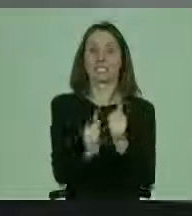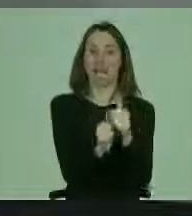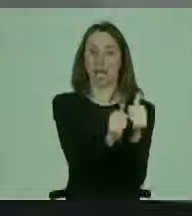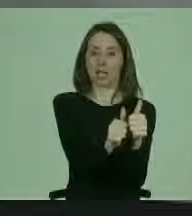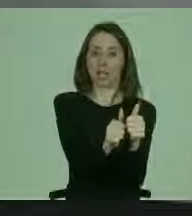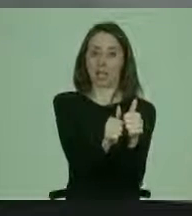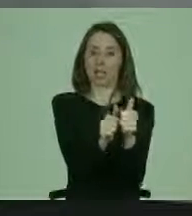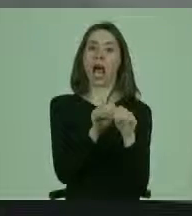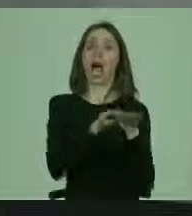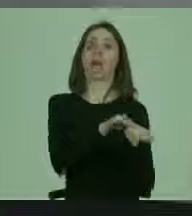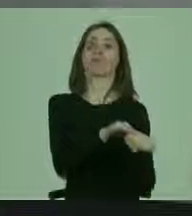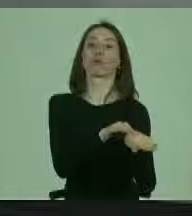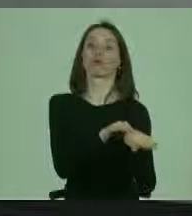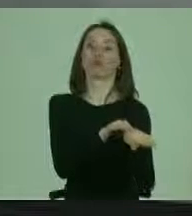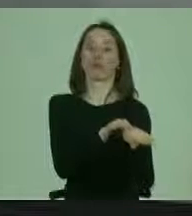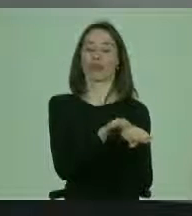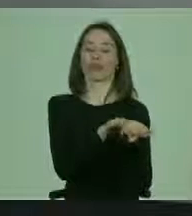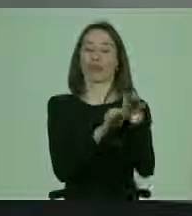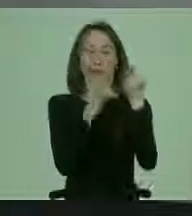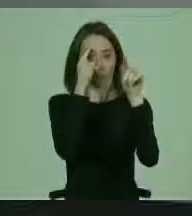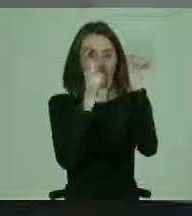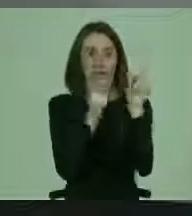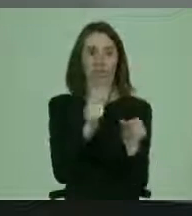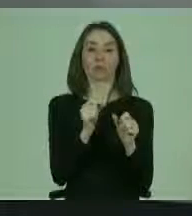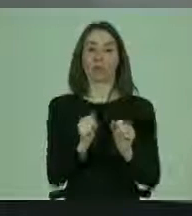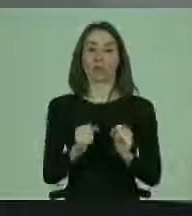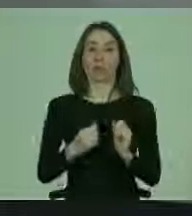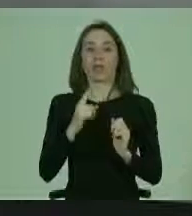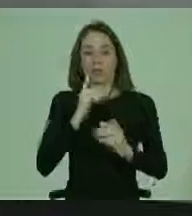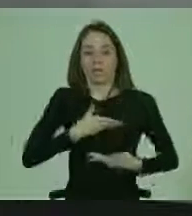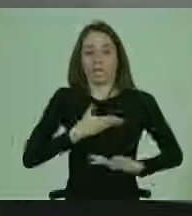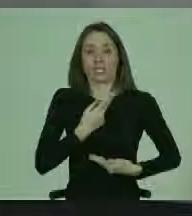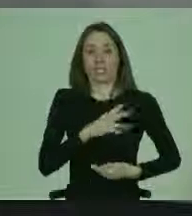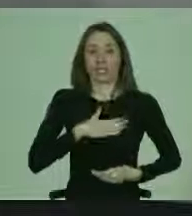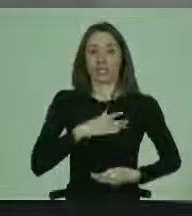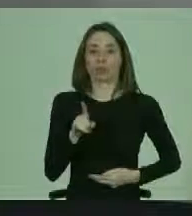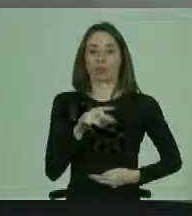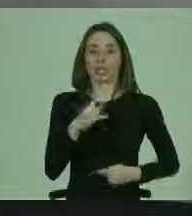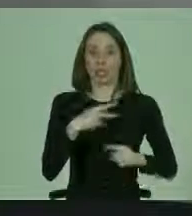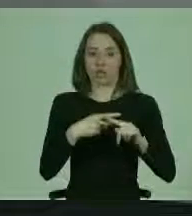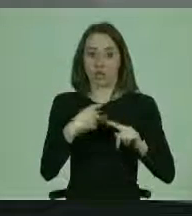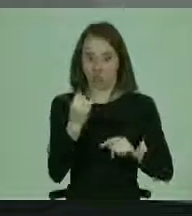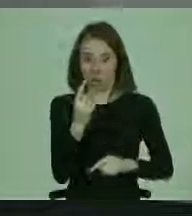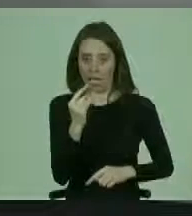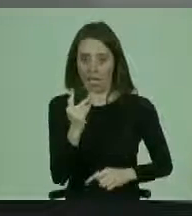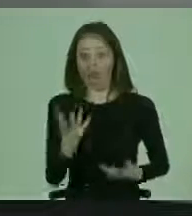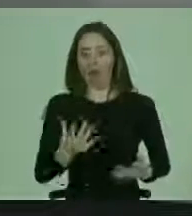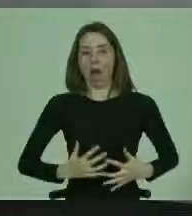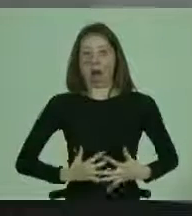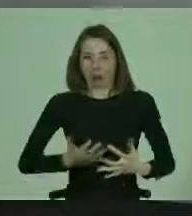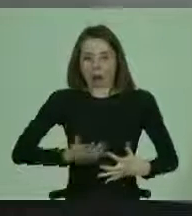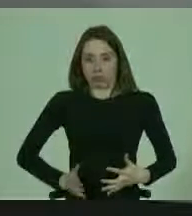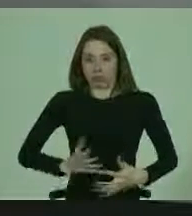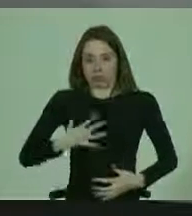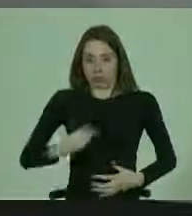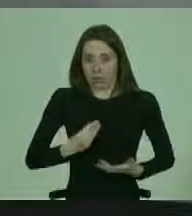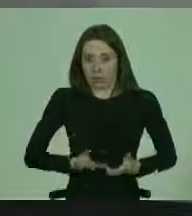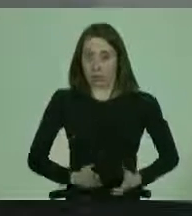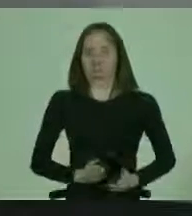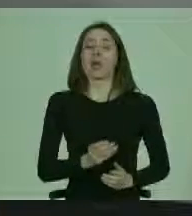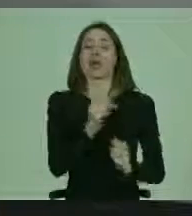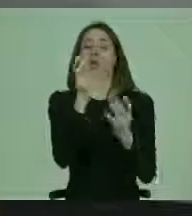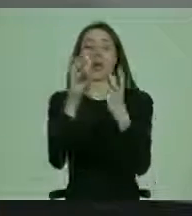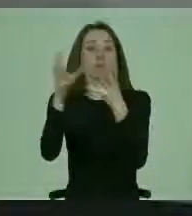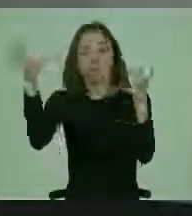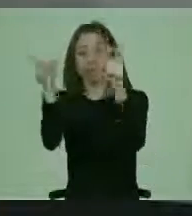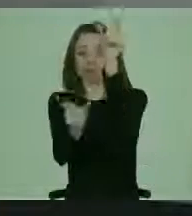determinado apoyo para el ejercicio de la sexualidad y la reproducción en muchas personas y también en las